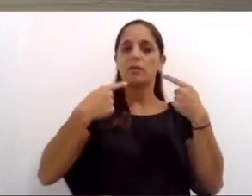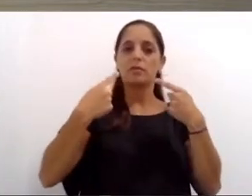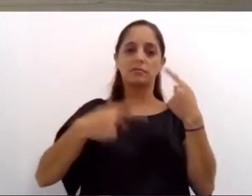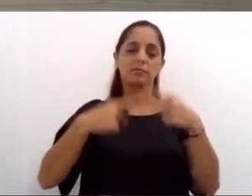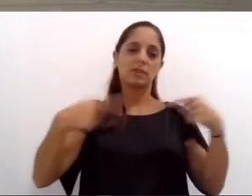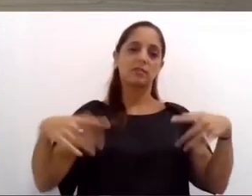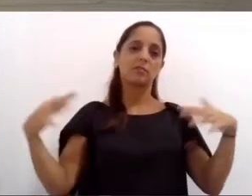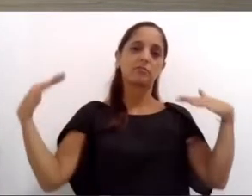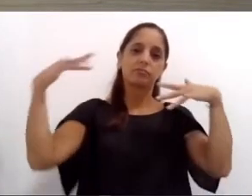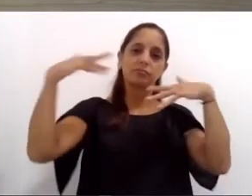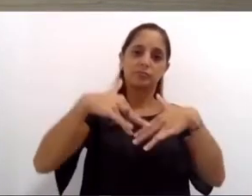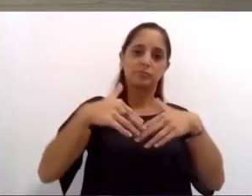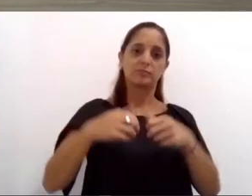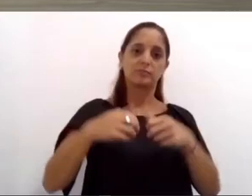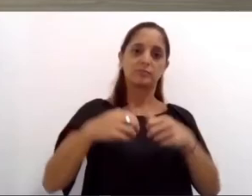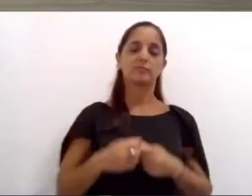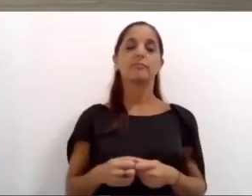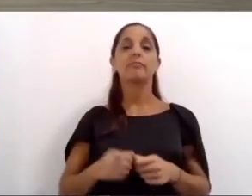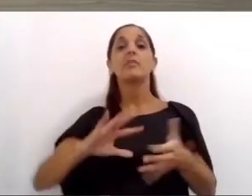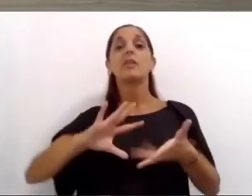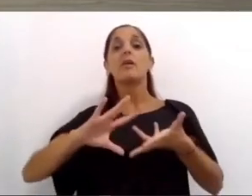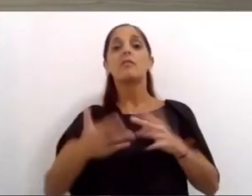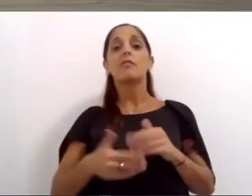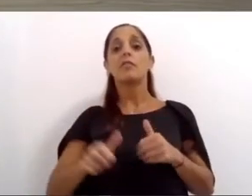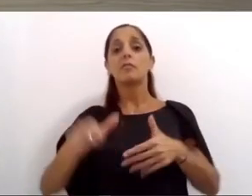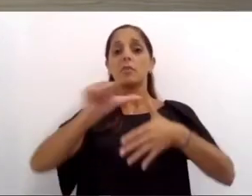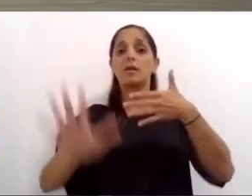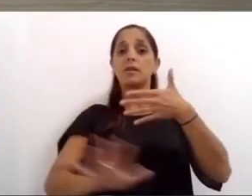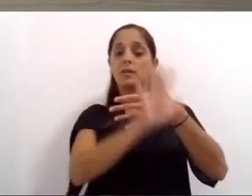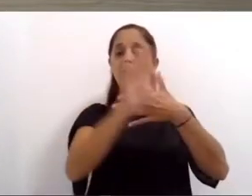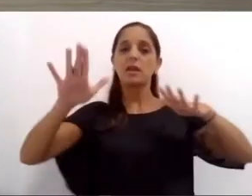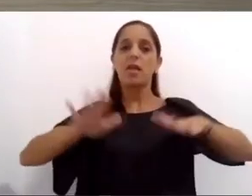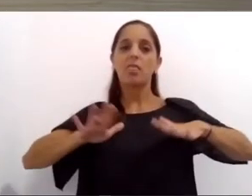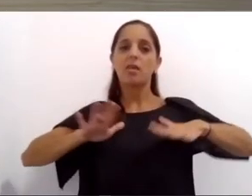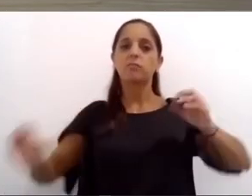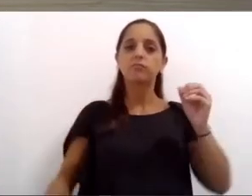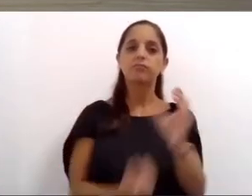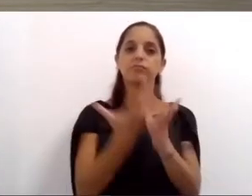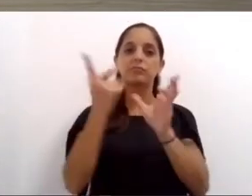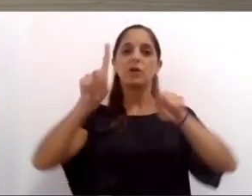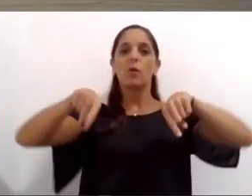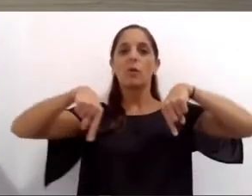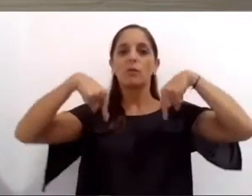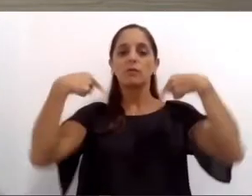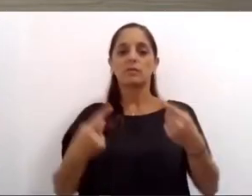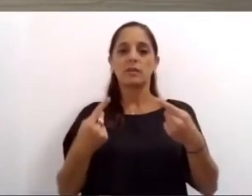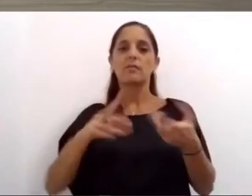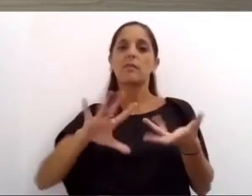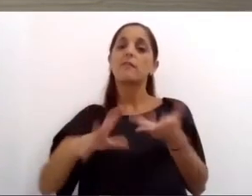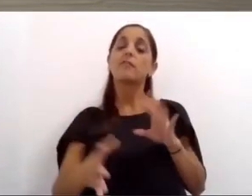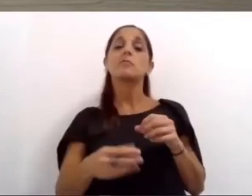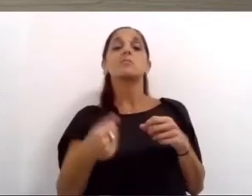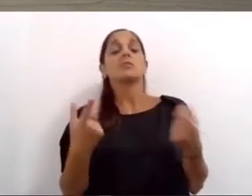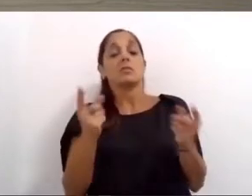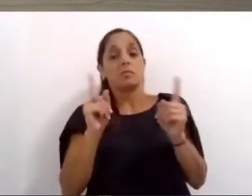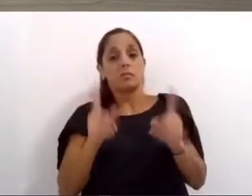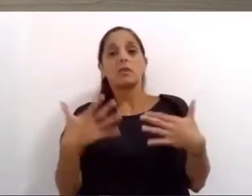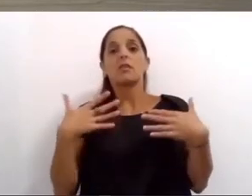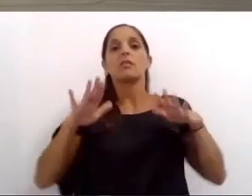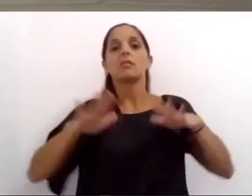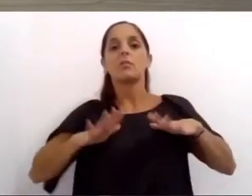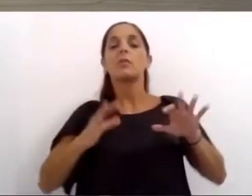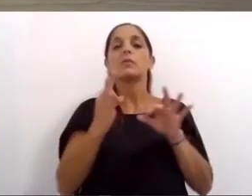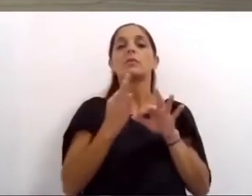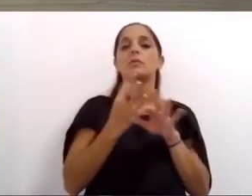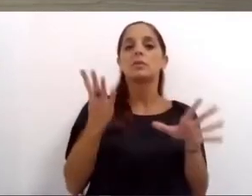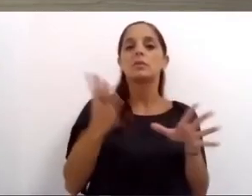será una refundación del deporte sudamericano como un nuevo modelo de evento deportivo educativo y cultural más sostenible e